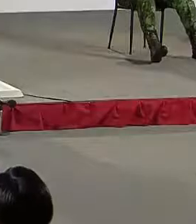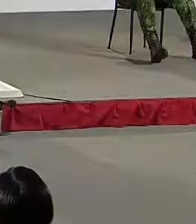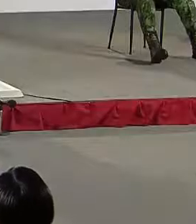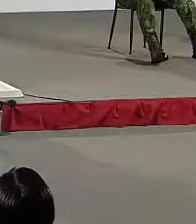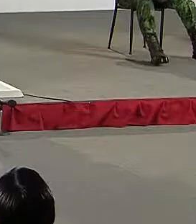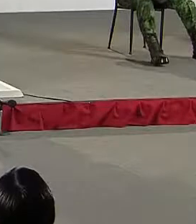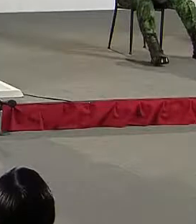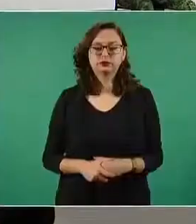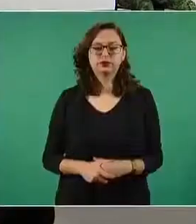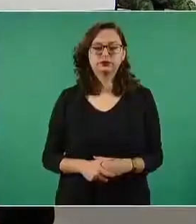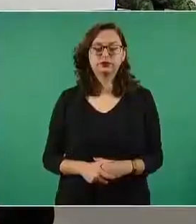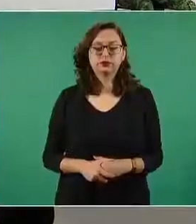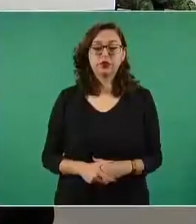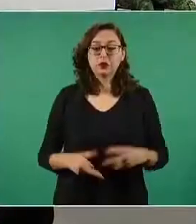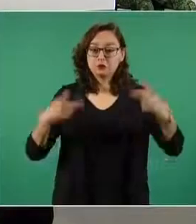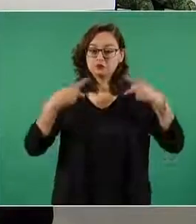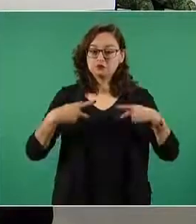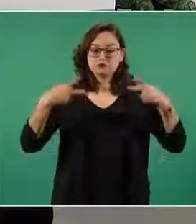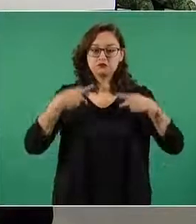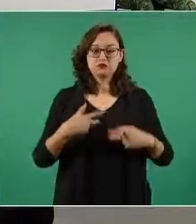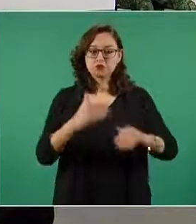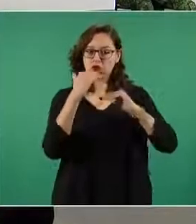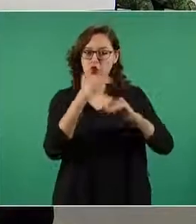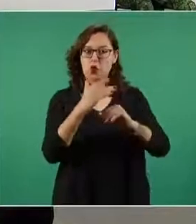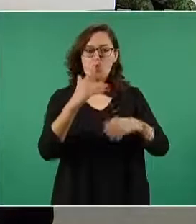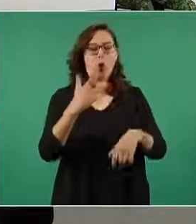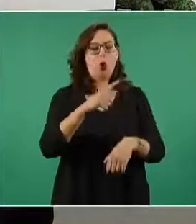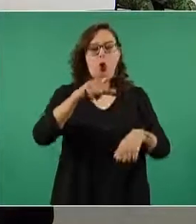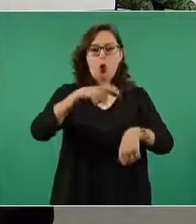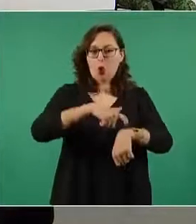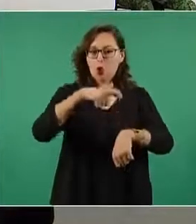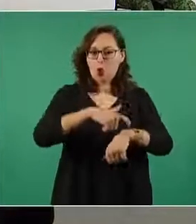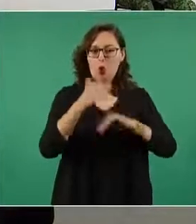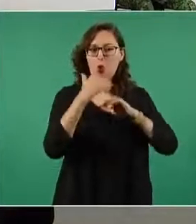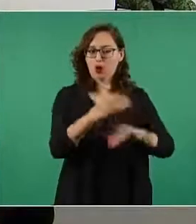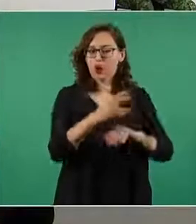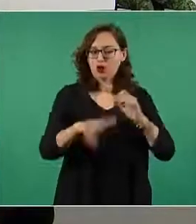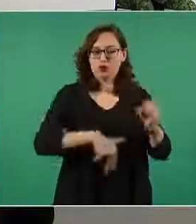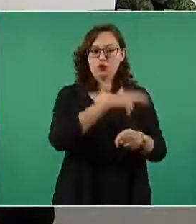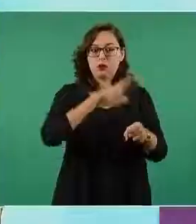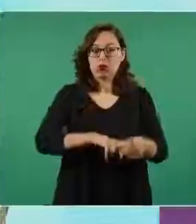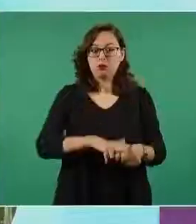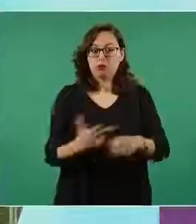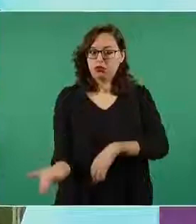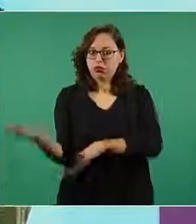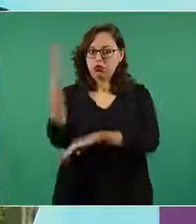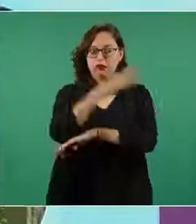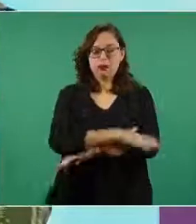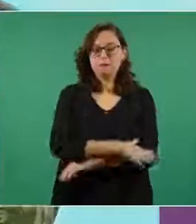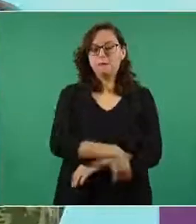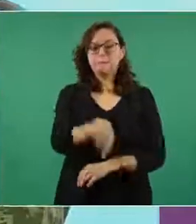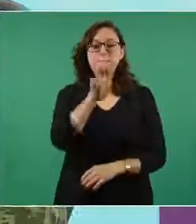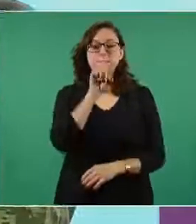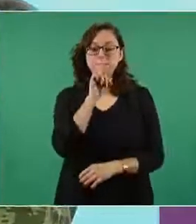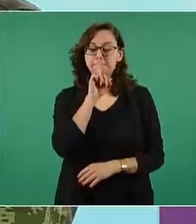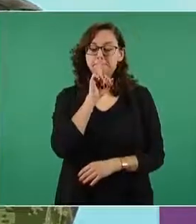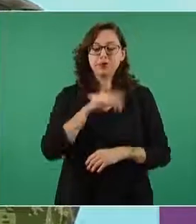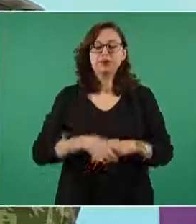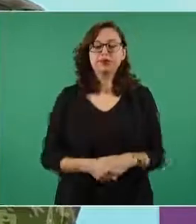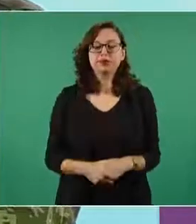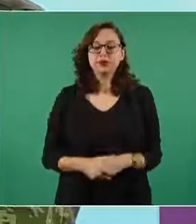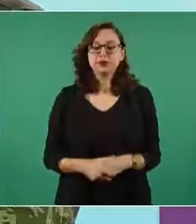contratar a alguien por tiempo indeterminado por cálculo el erróneo del finiquito que hacemos al trabajador que culmina su trabajo en la obra